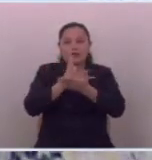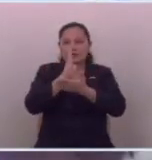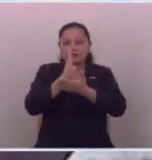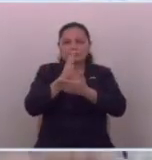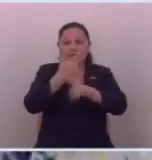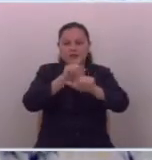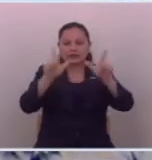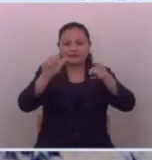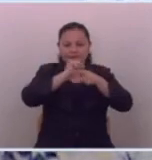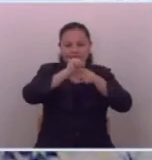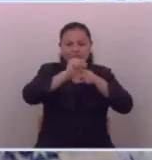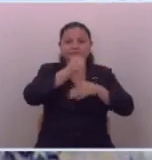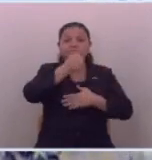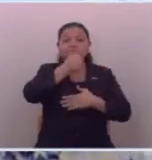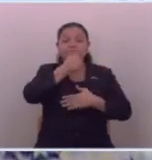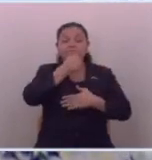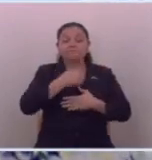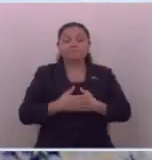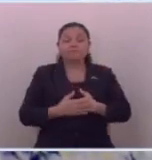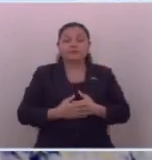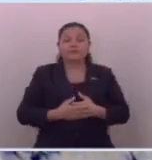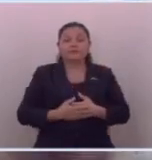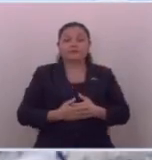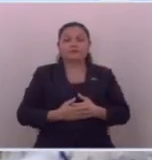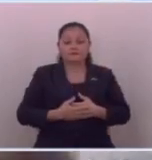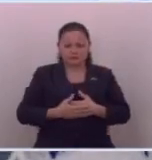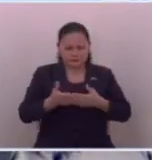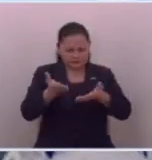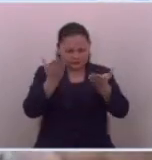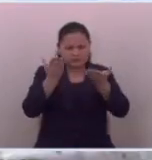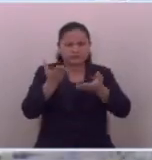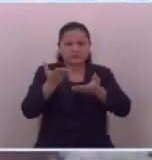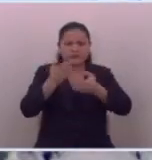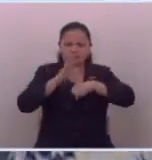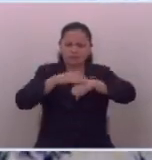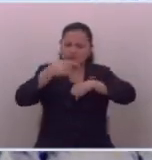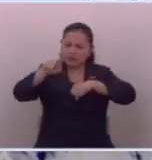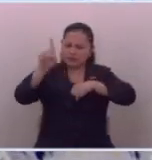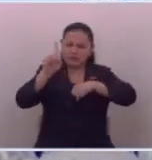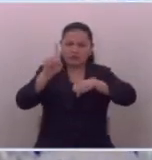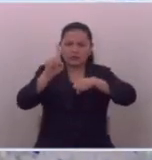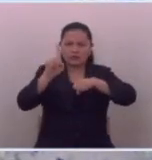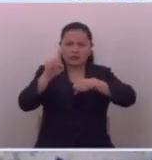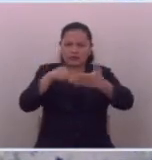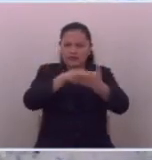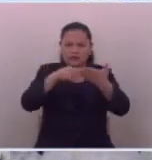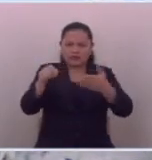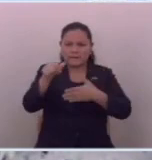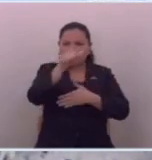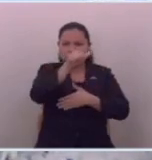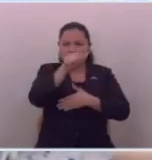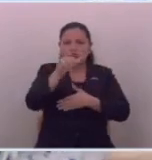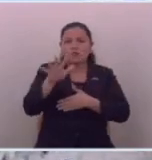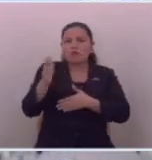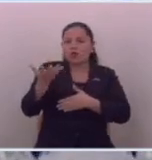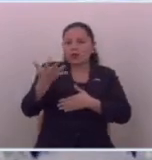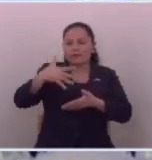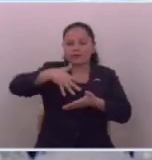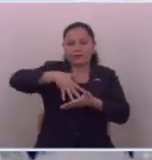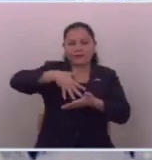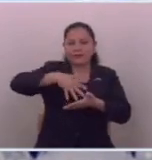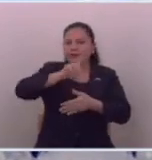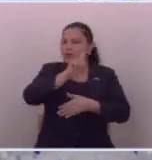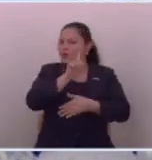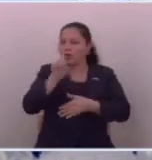ejercicio de la prensa vayan quítenselo porque la población